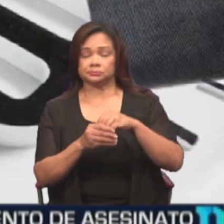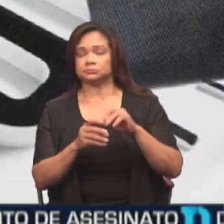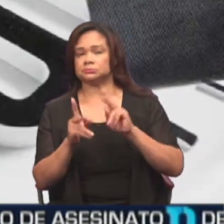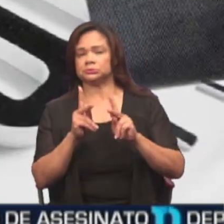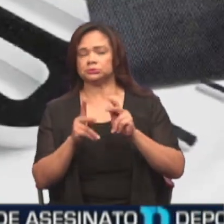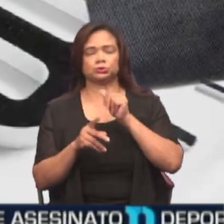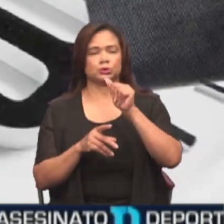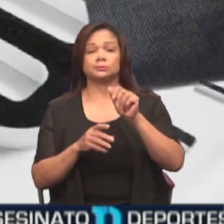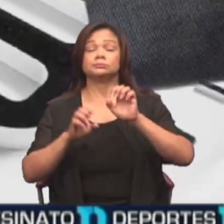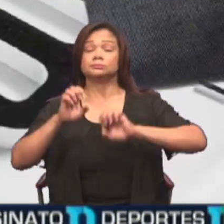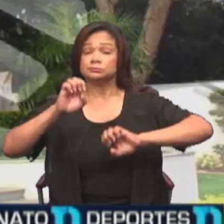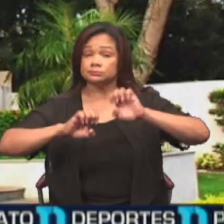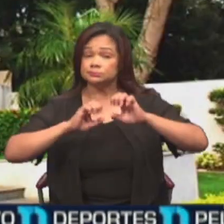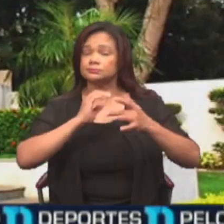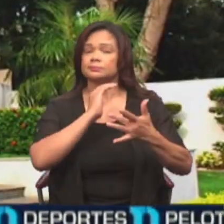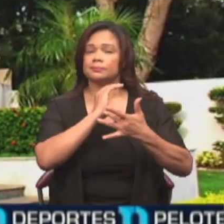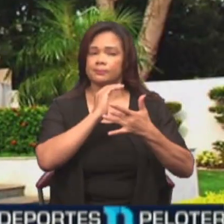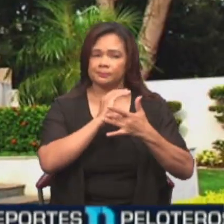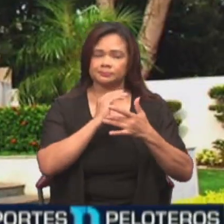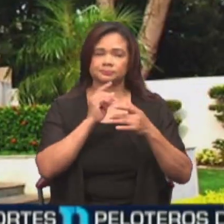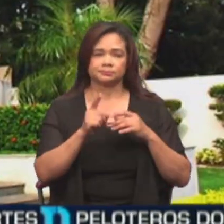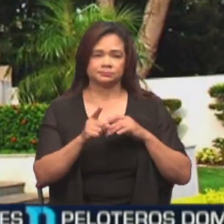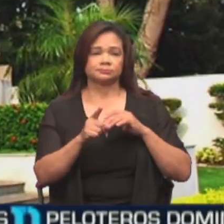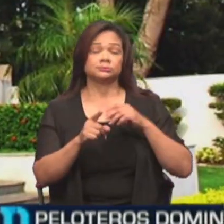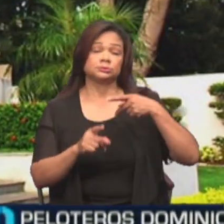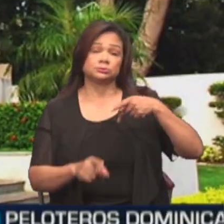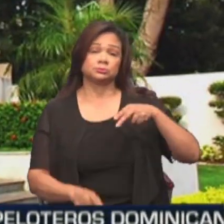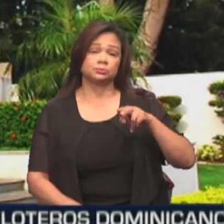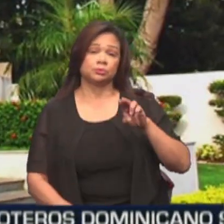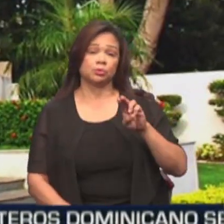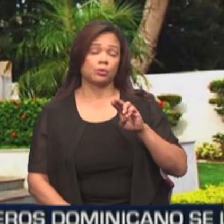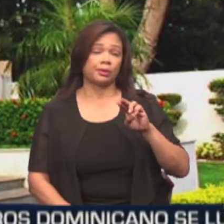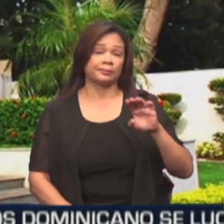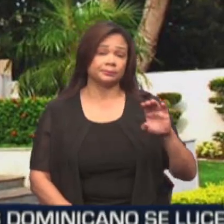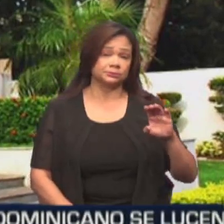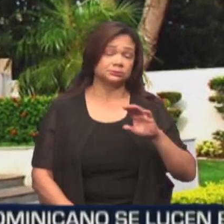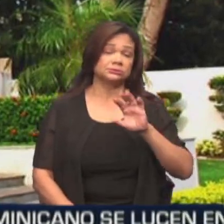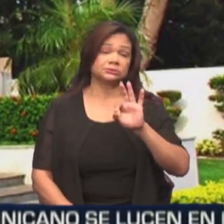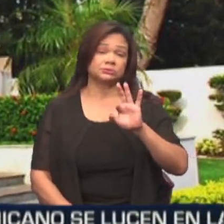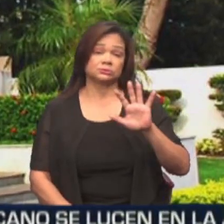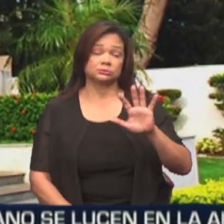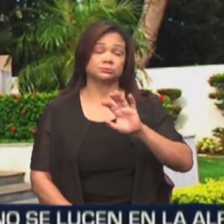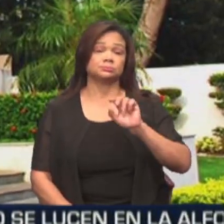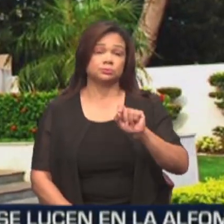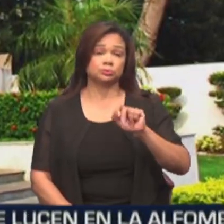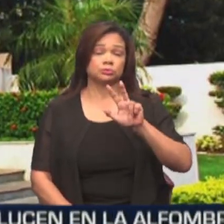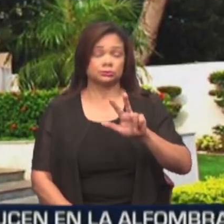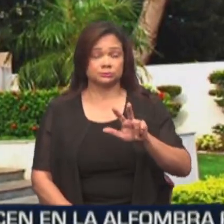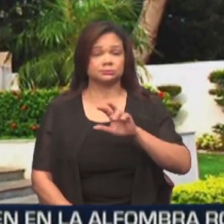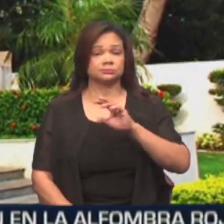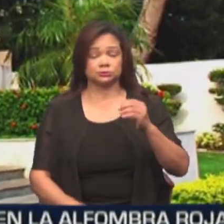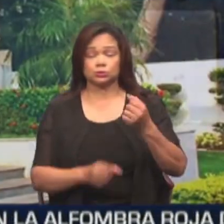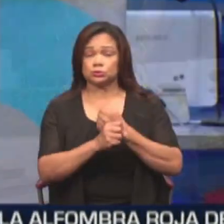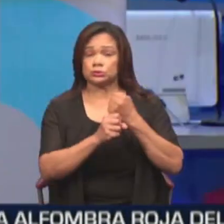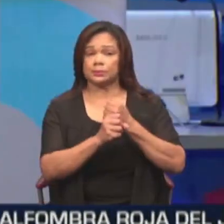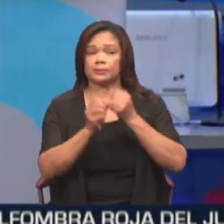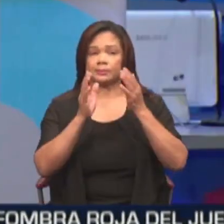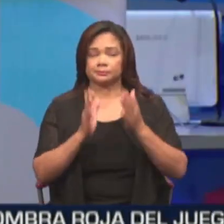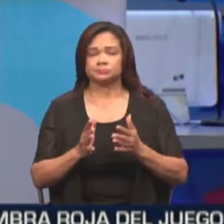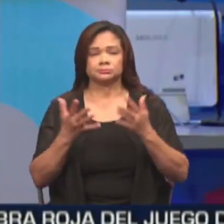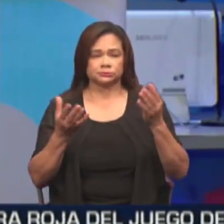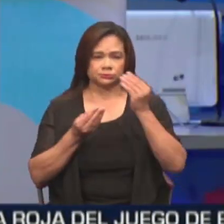La evaluación técnica realizada por la Pucamayma destacó que el 95.3% de los trabajadores